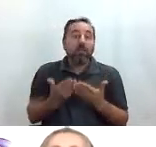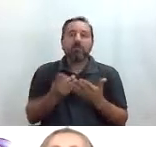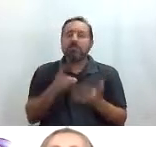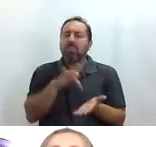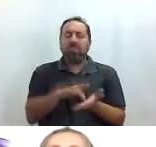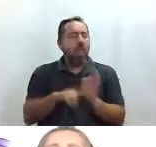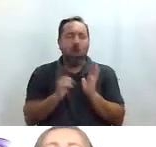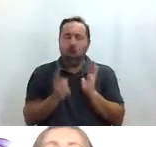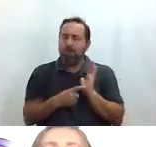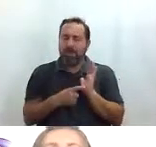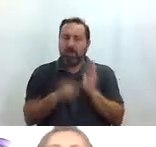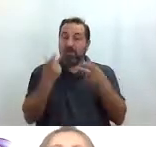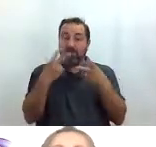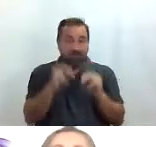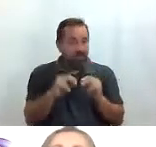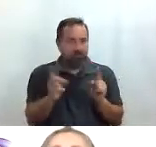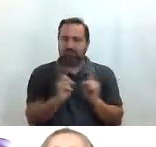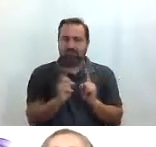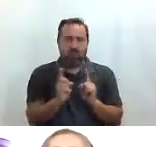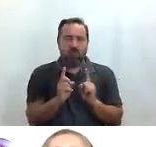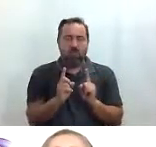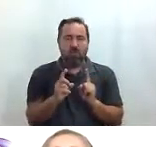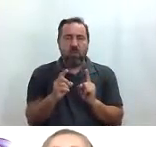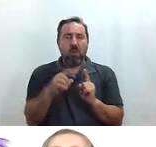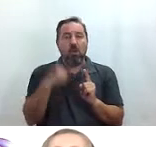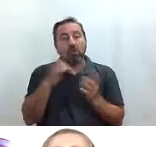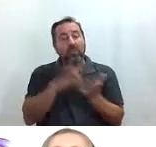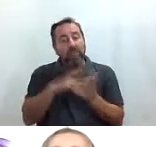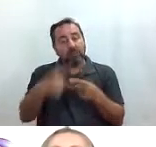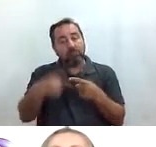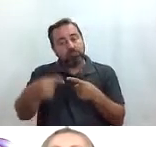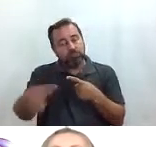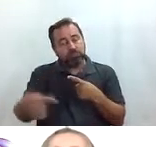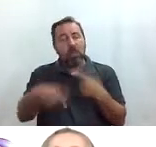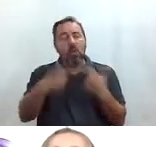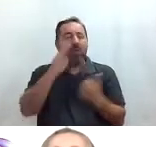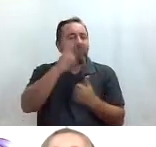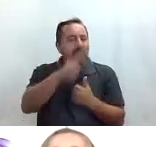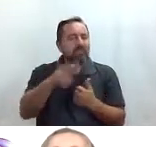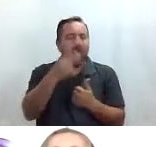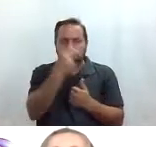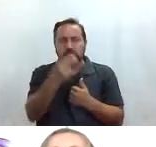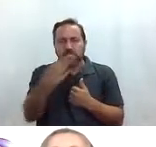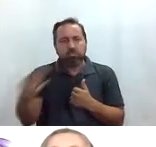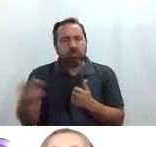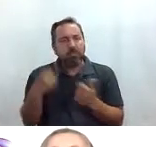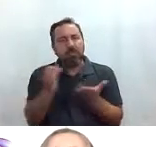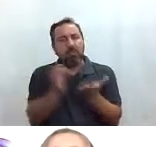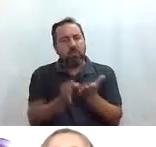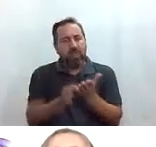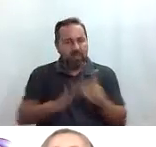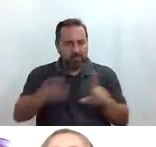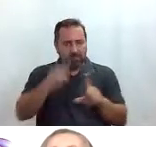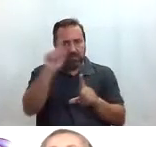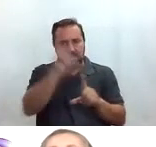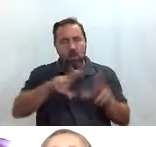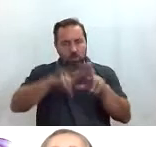pero es que eso no terminó ahí el resto de días estuvimos visitando otras ciudades de Madrid